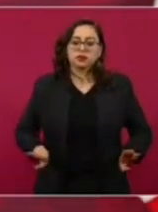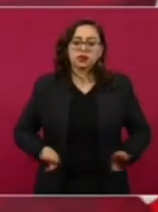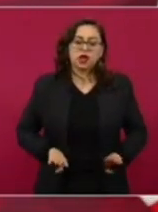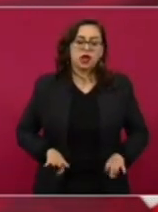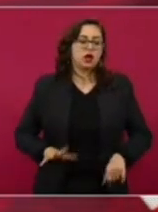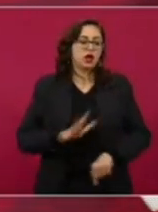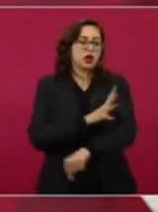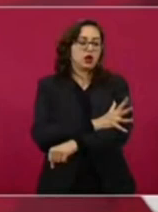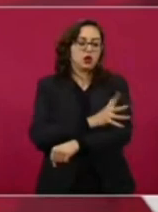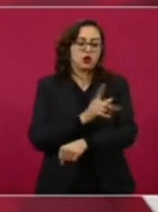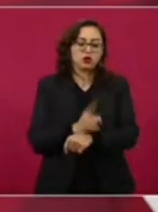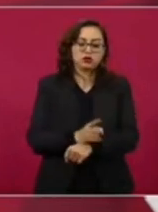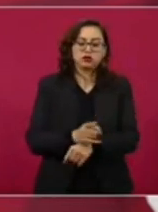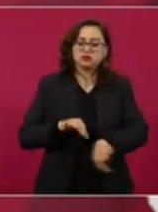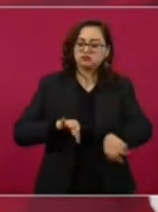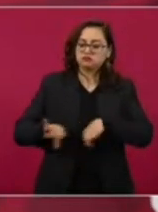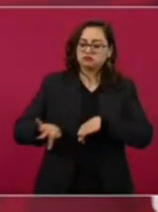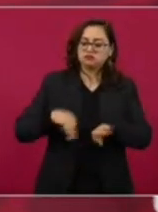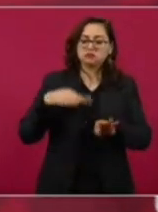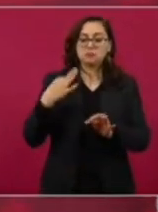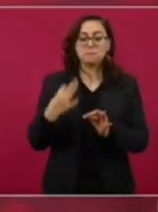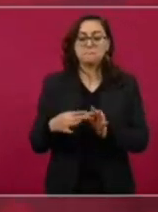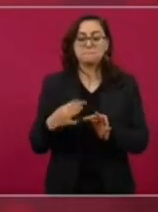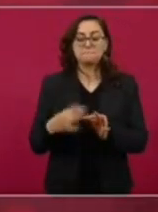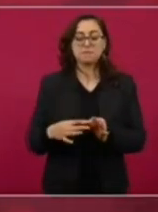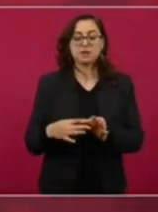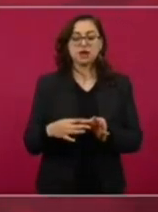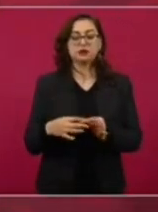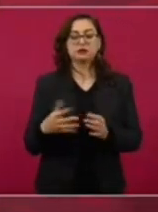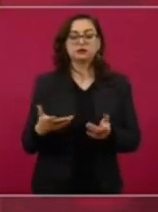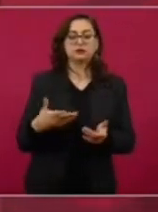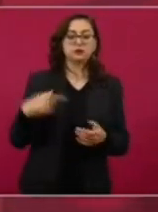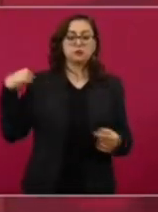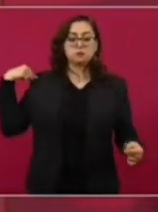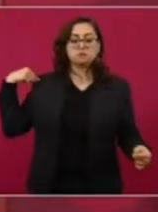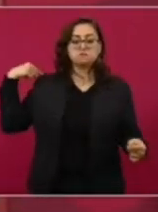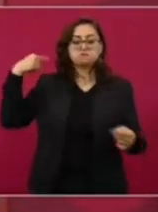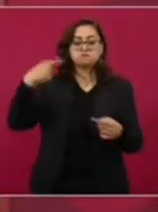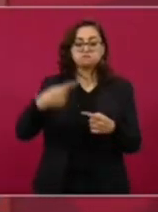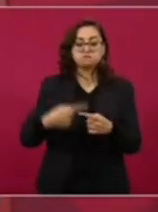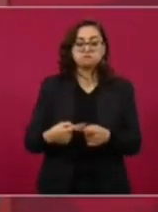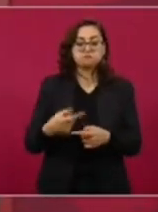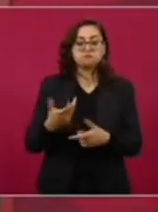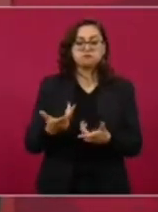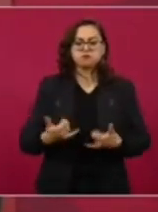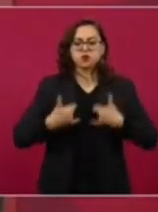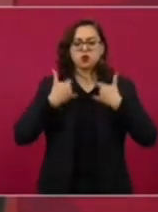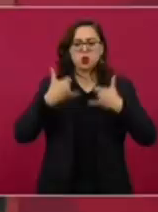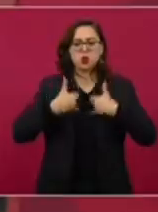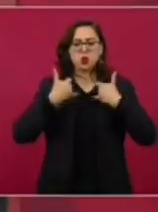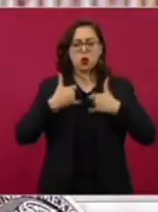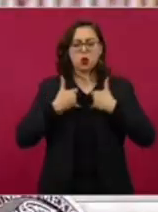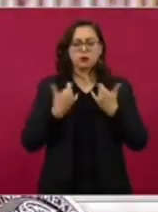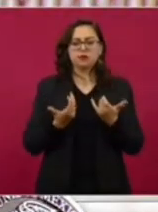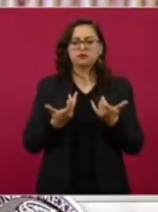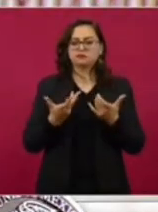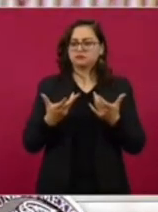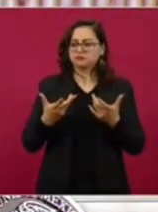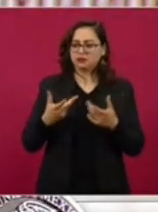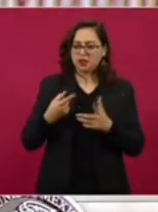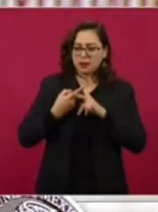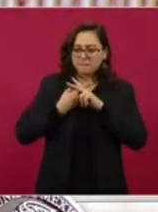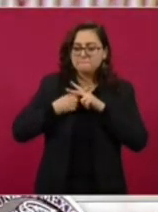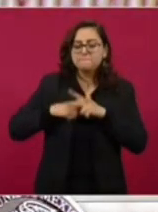público eficiente, que ha venido colaborando desde muy joven con este movimiento,